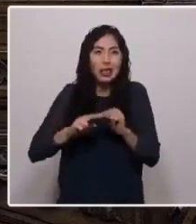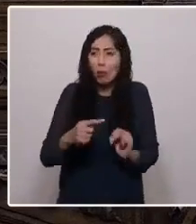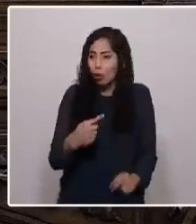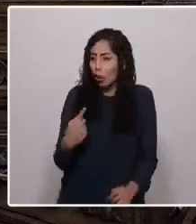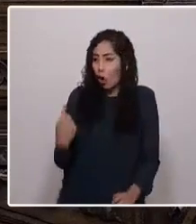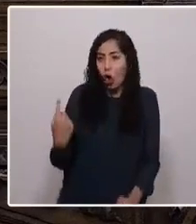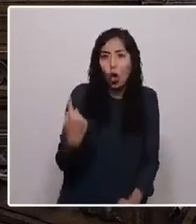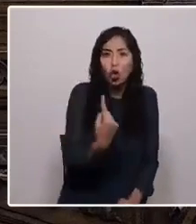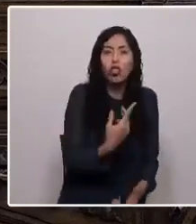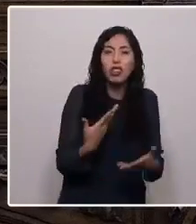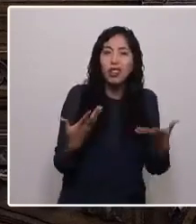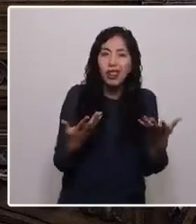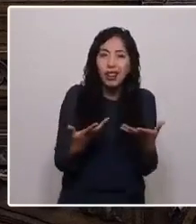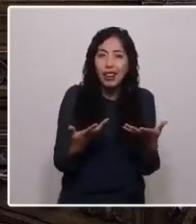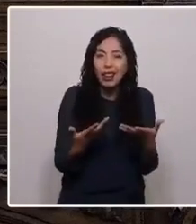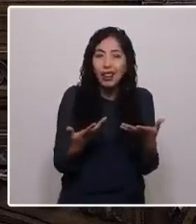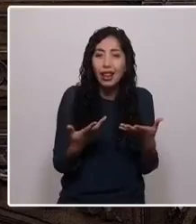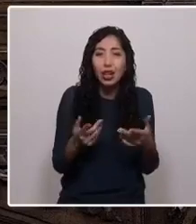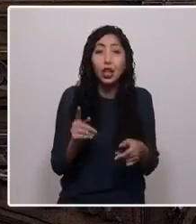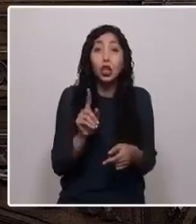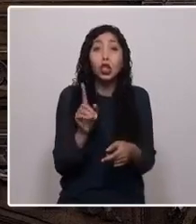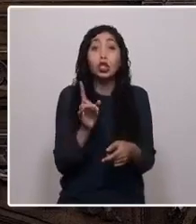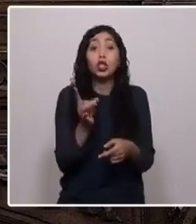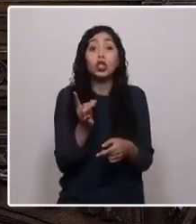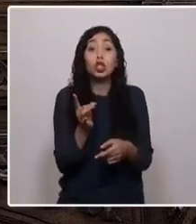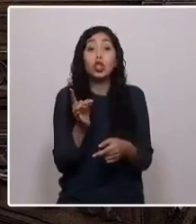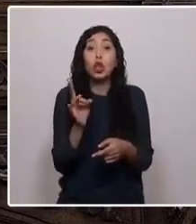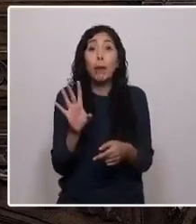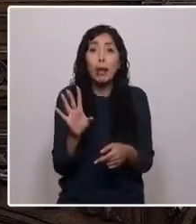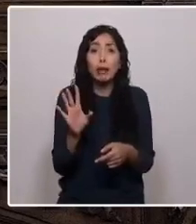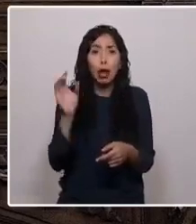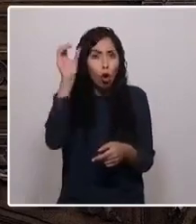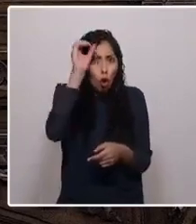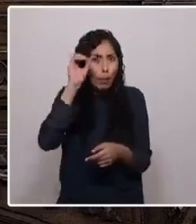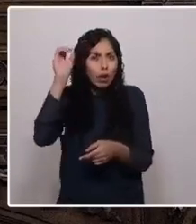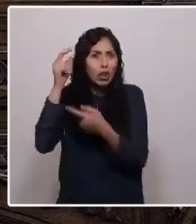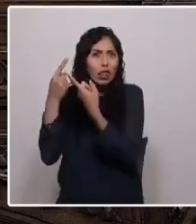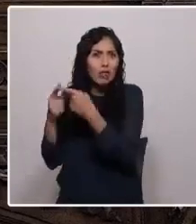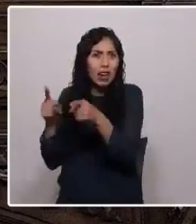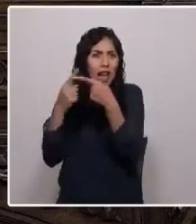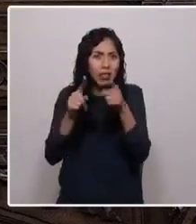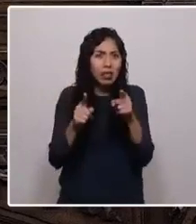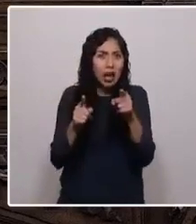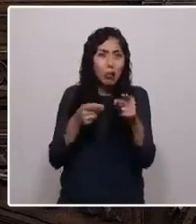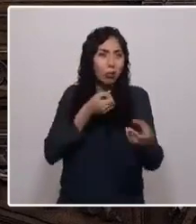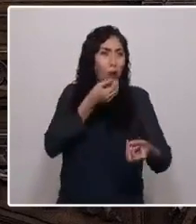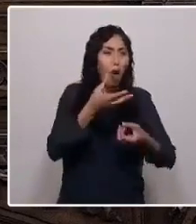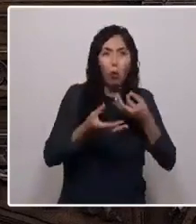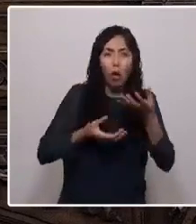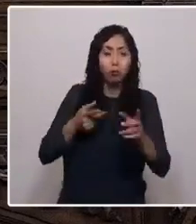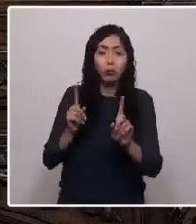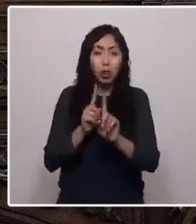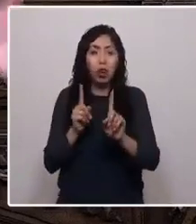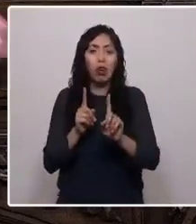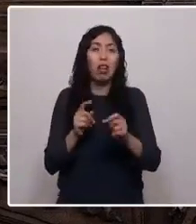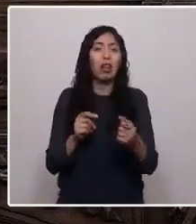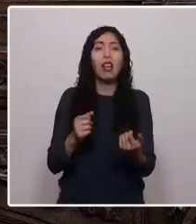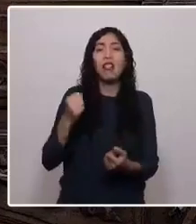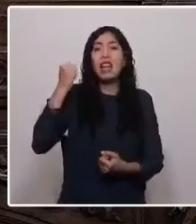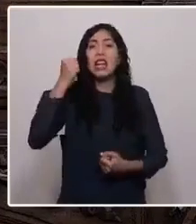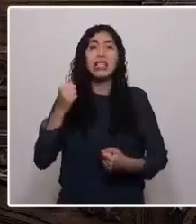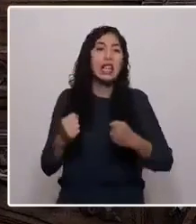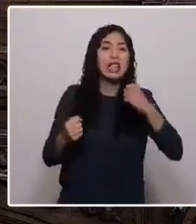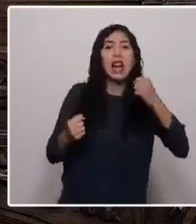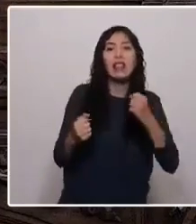es una mezcla no solo de posiciones ideológicas, de posiciones políticas, derecha, izquierda, centro,